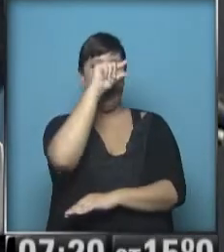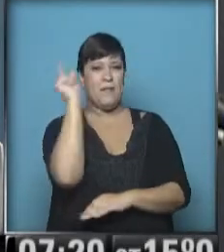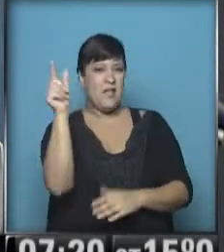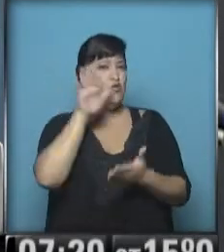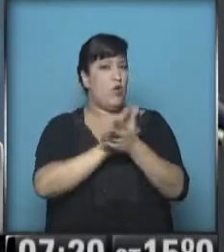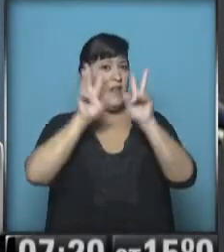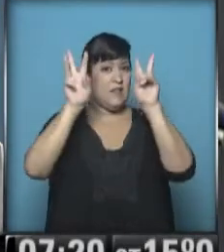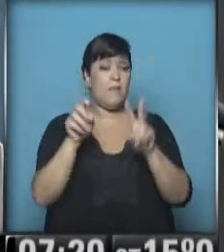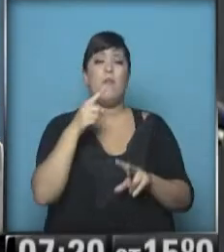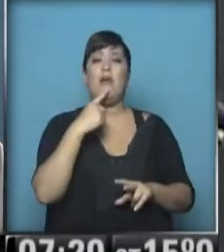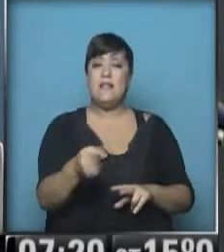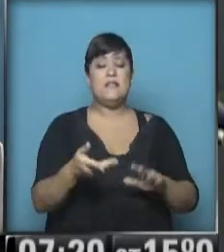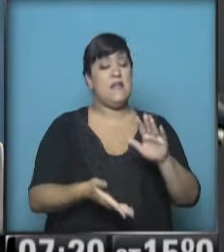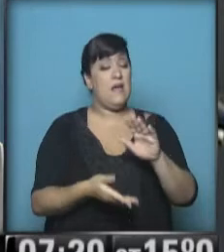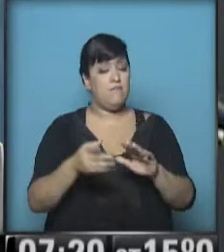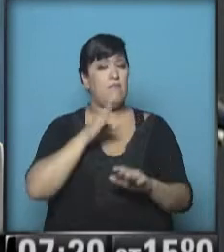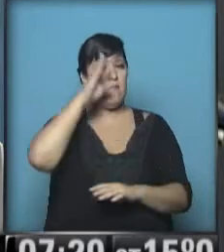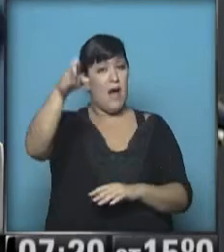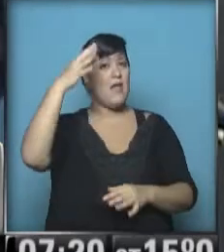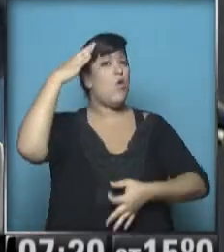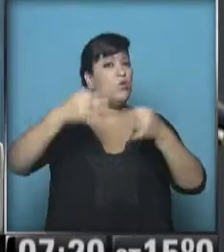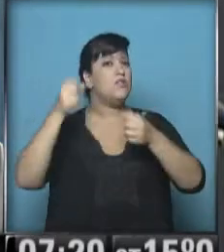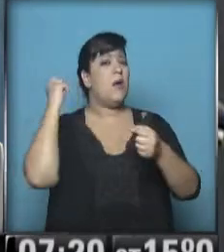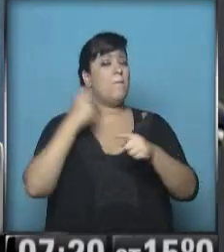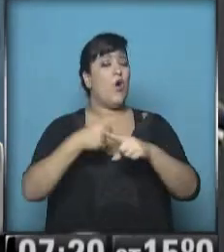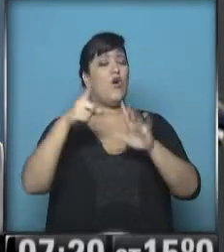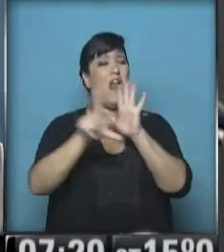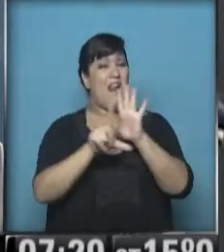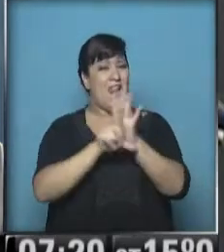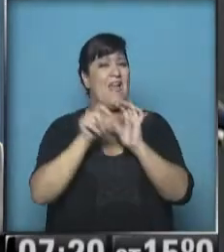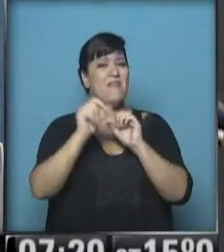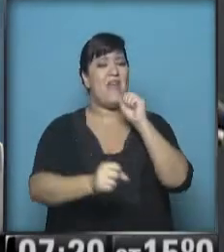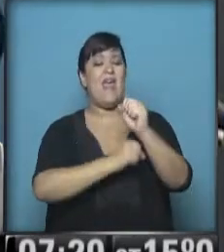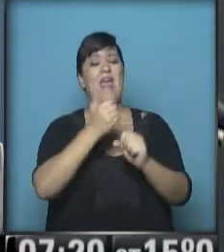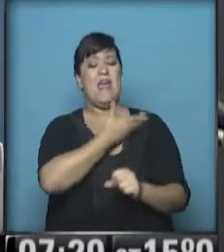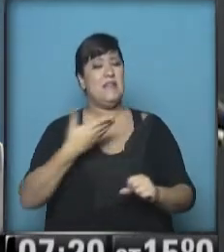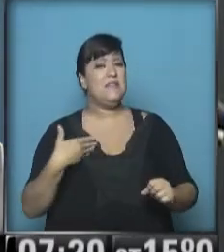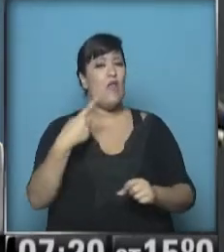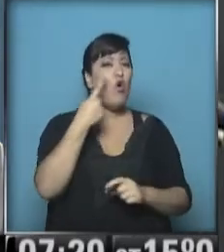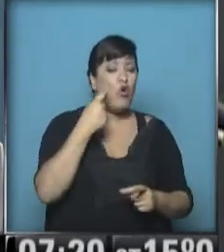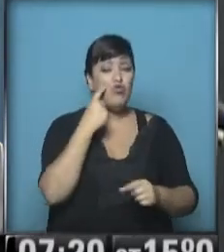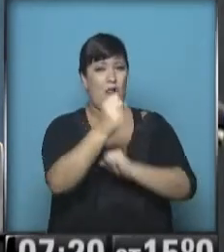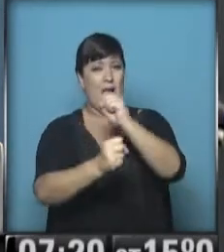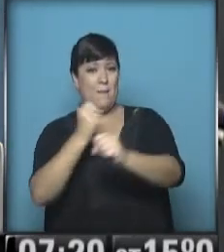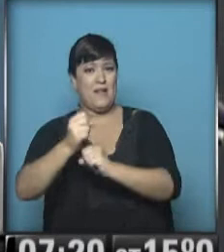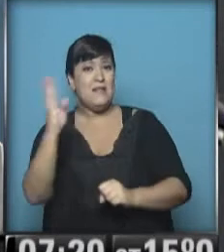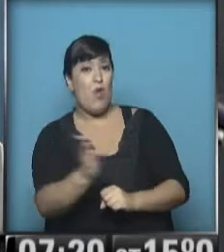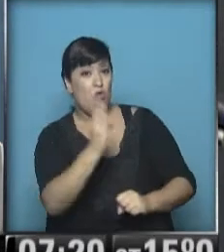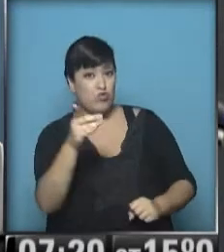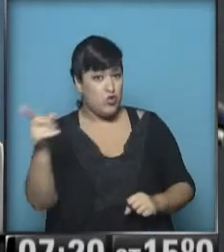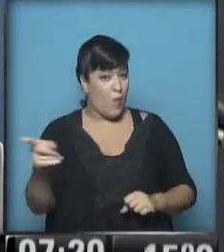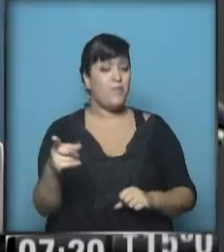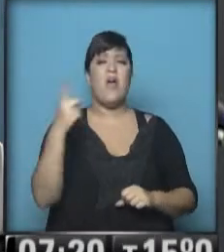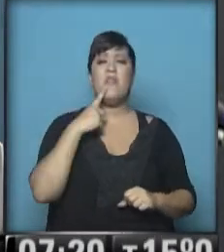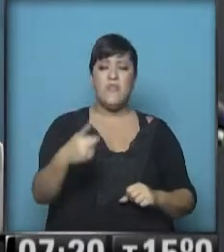tema porque dicen que van a ir a la justicia por la ley de abastecimiento. Claro, ese llamado grupo de los seis, como decías, va a ir a la justicia por esta ley. El grupo de empresarios reclama